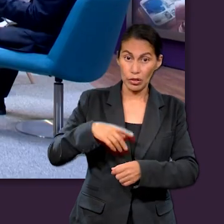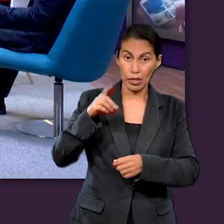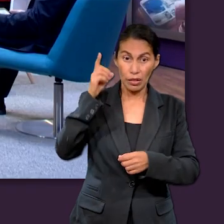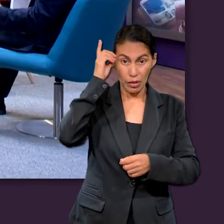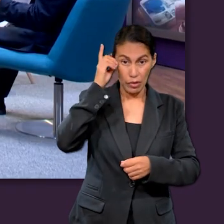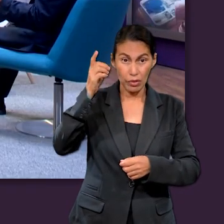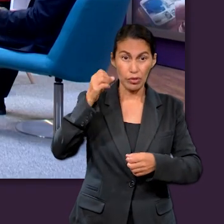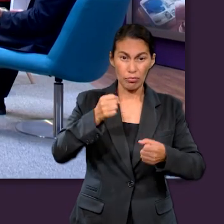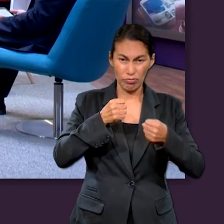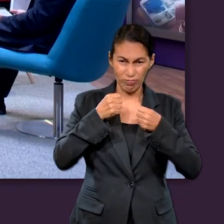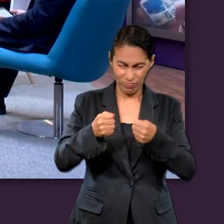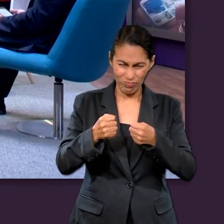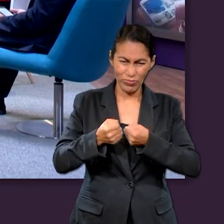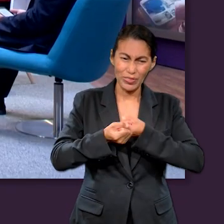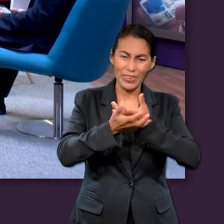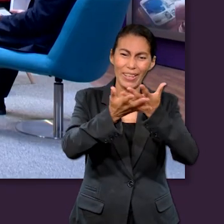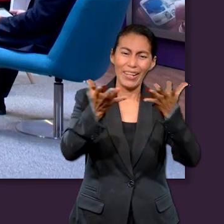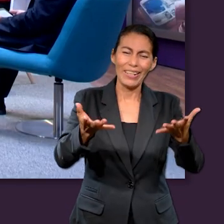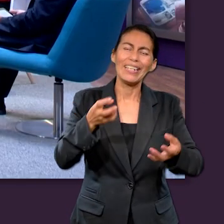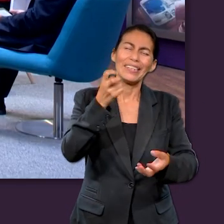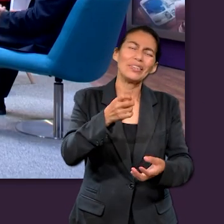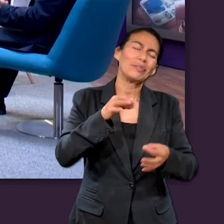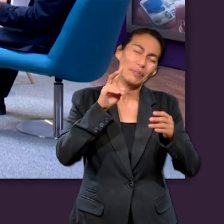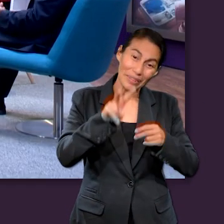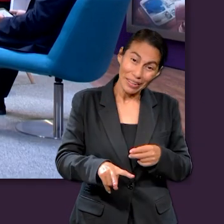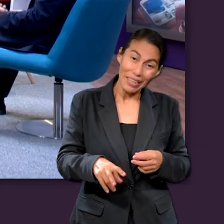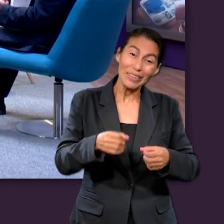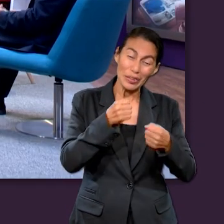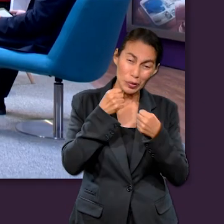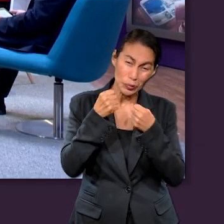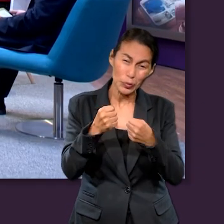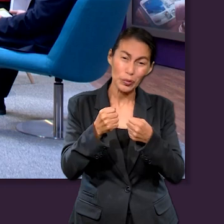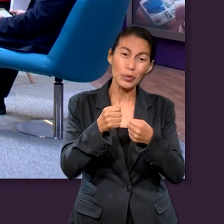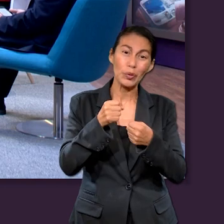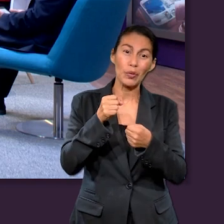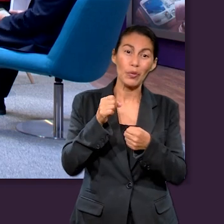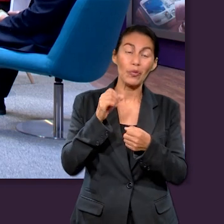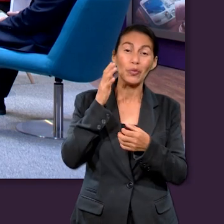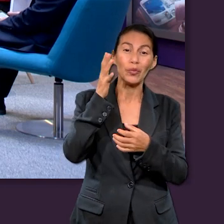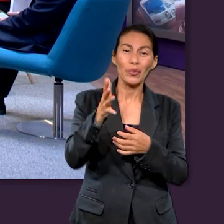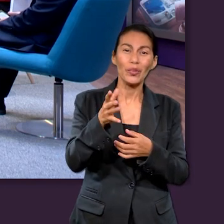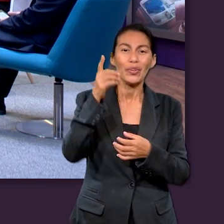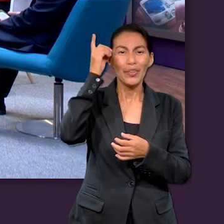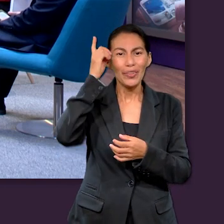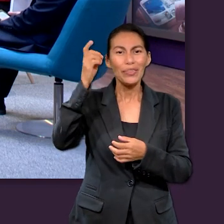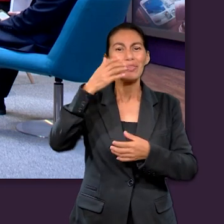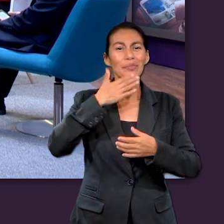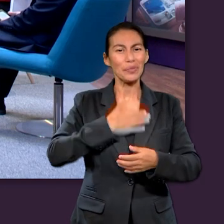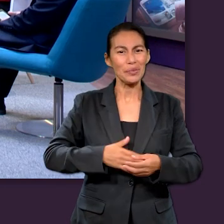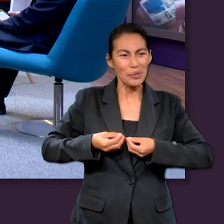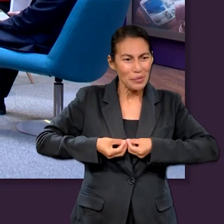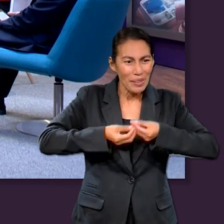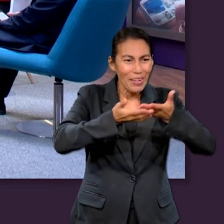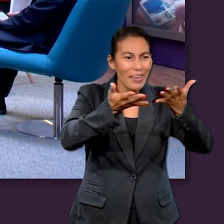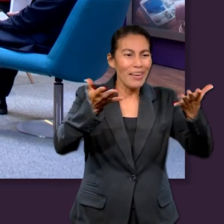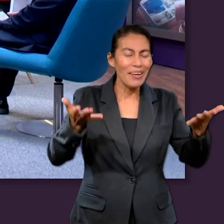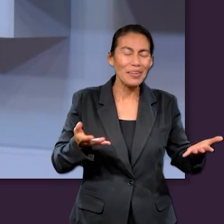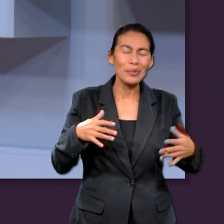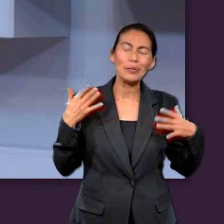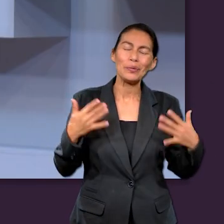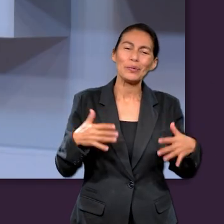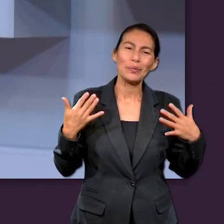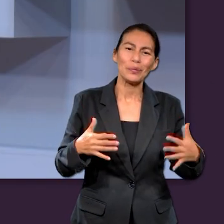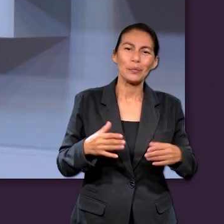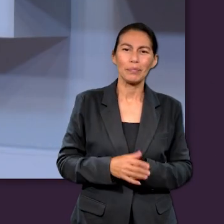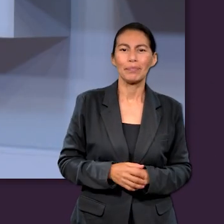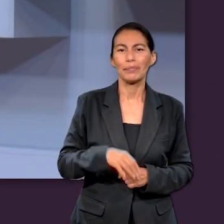se va a impartir. Y eso a nosotros nos da paz, tranquilidad y esperanza. Sí, es